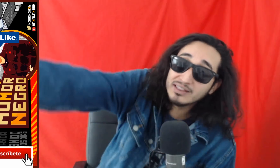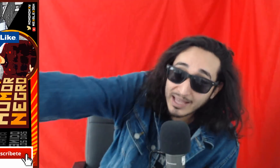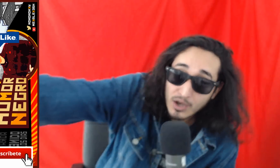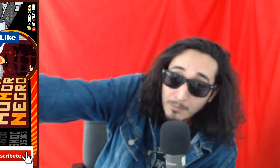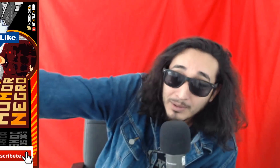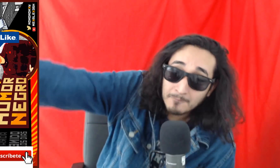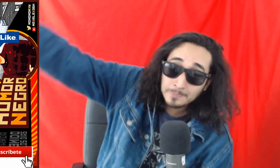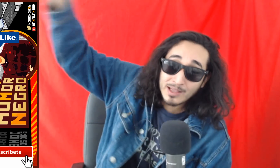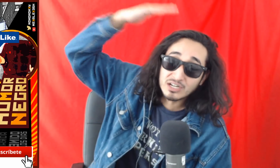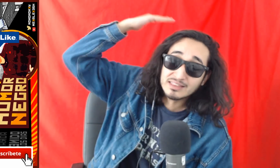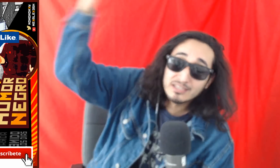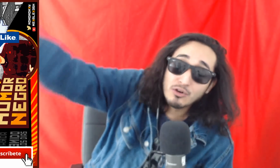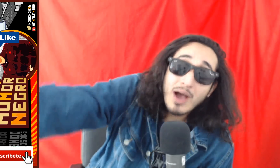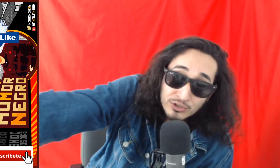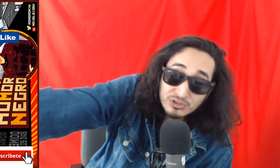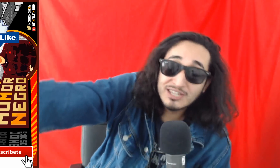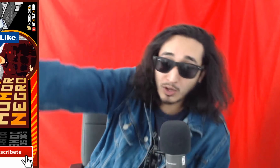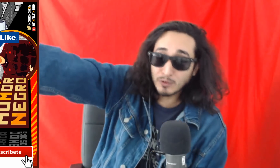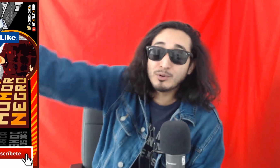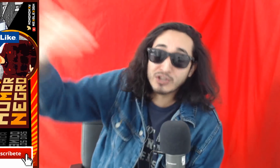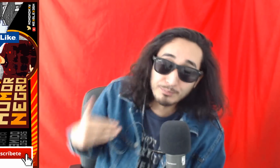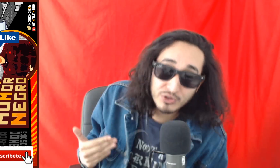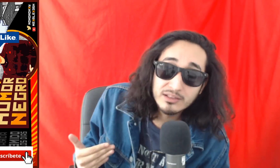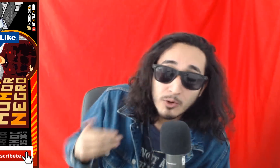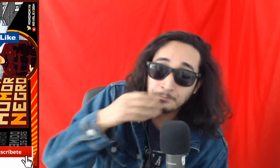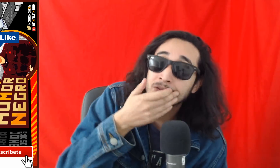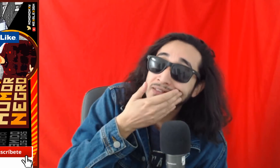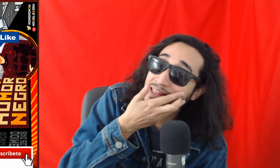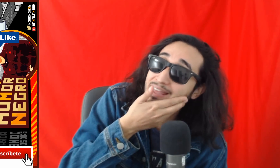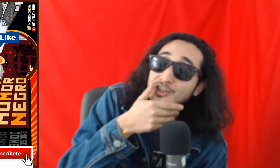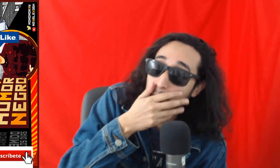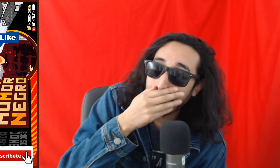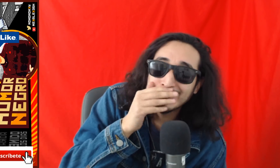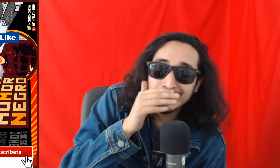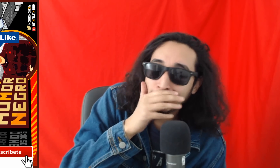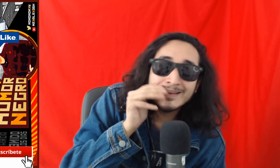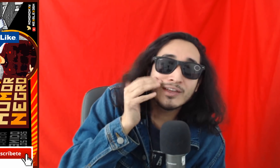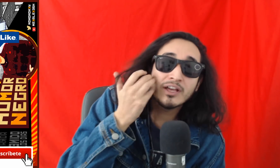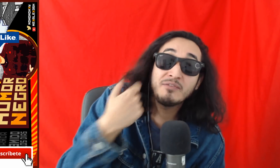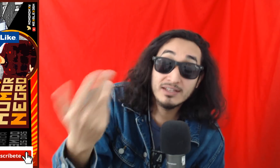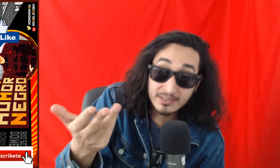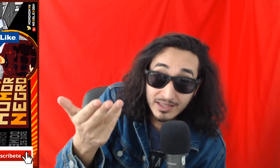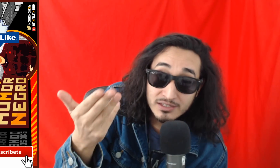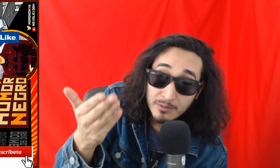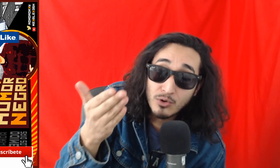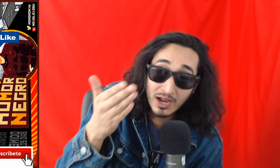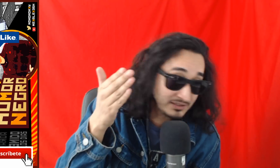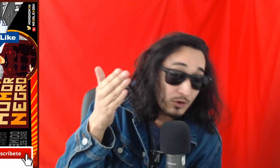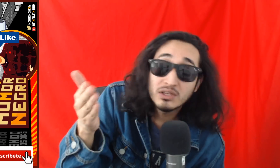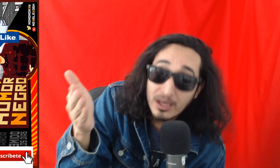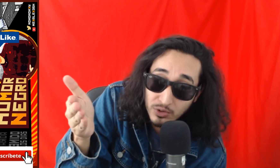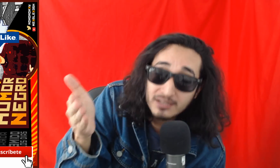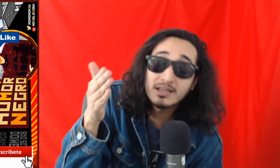se me fue el tren, compa. Tengo 35 años y siento que estoy podrido por dentro, que de hecho, este, quiero que me feliciten, llevo